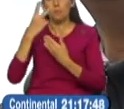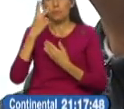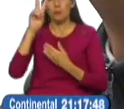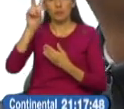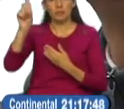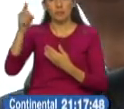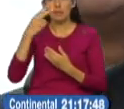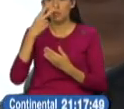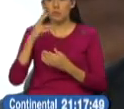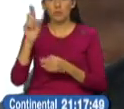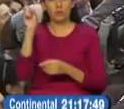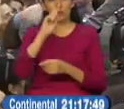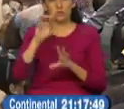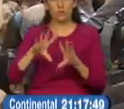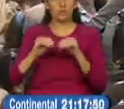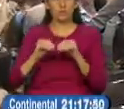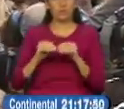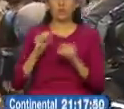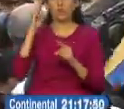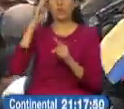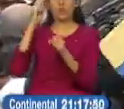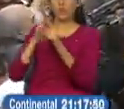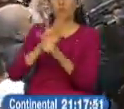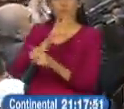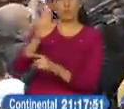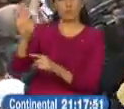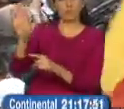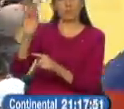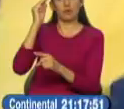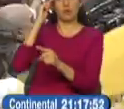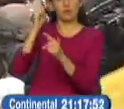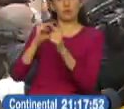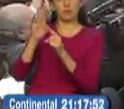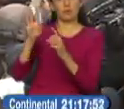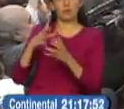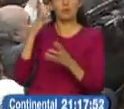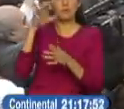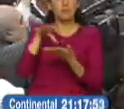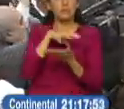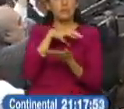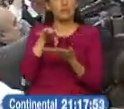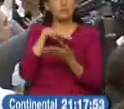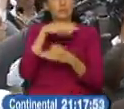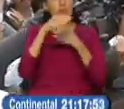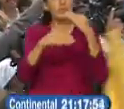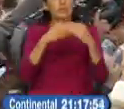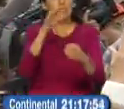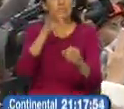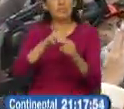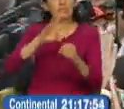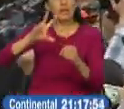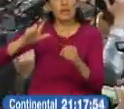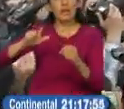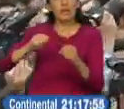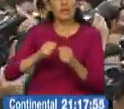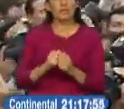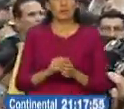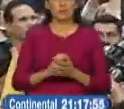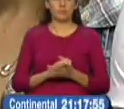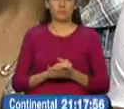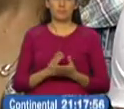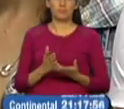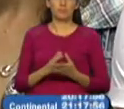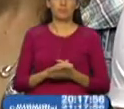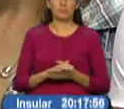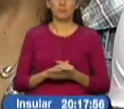el resultado de las elecciones que dejen de generar sospechas sobre un proceso del cual, dicen, se desarrolló de manera transparente.